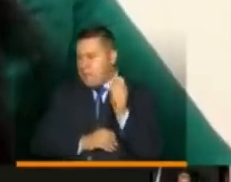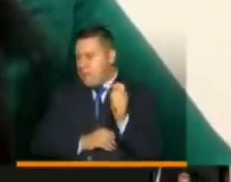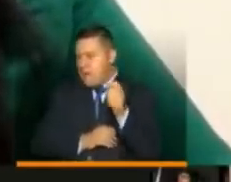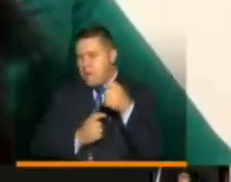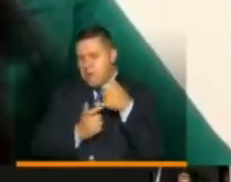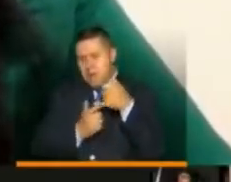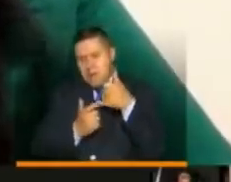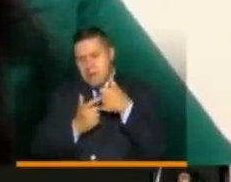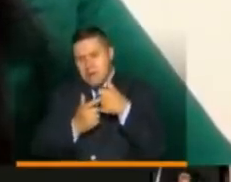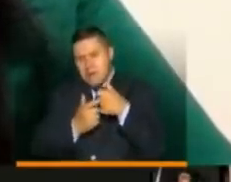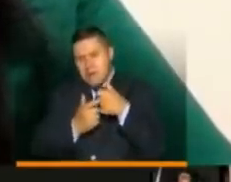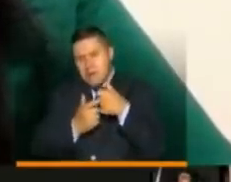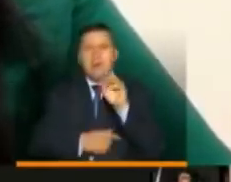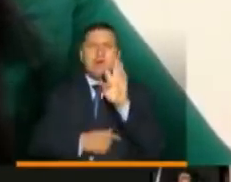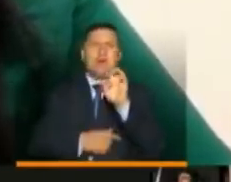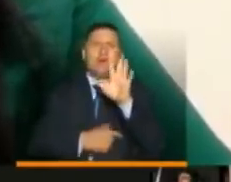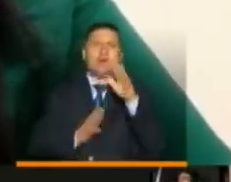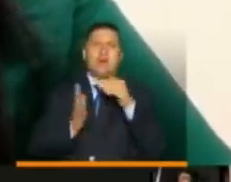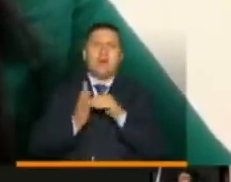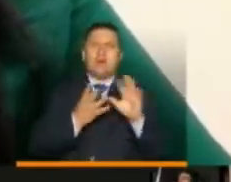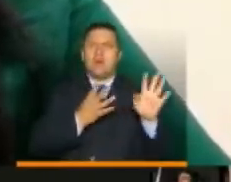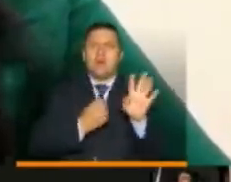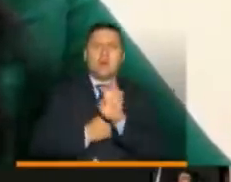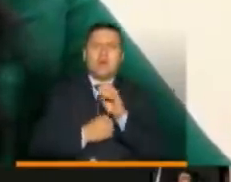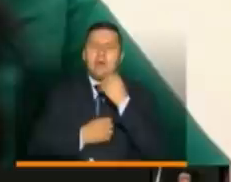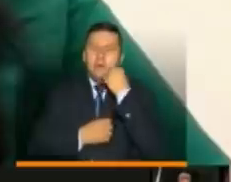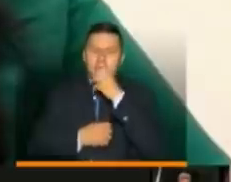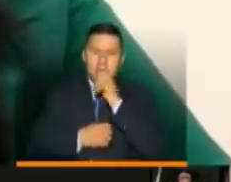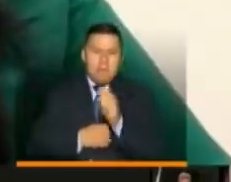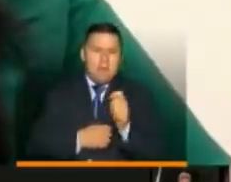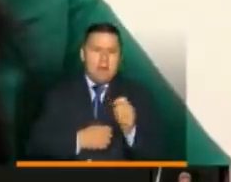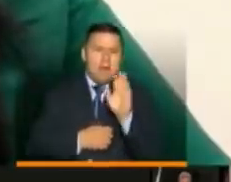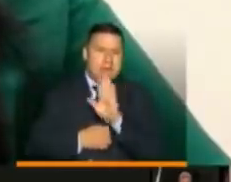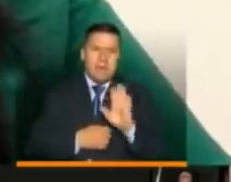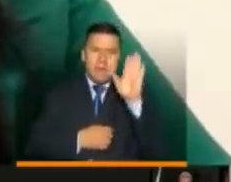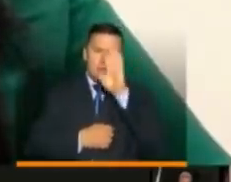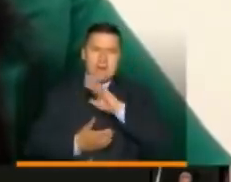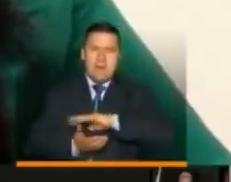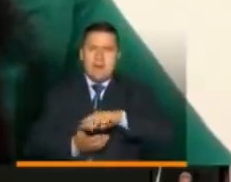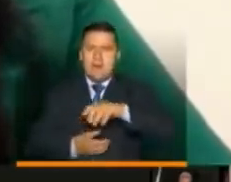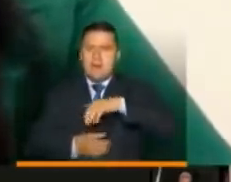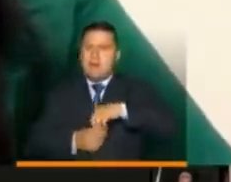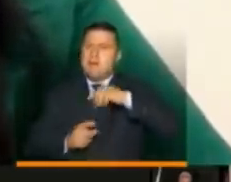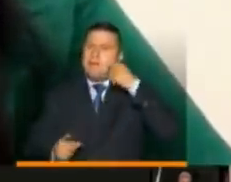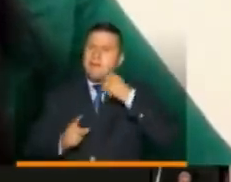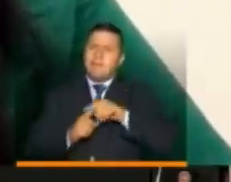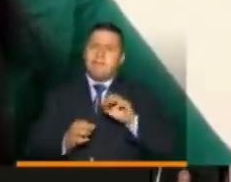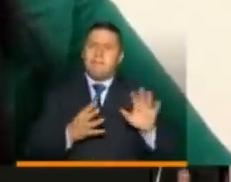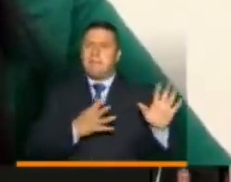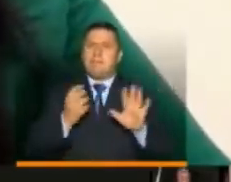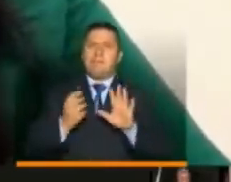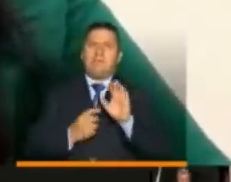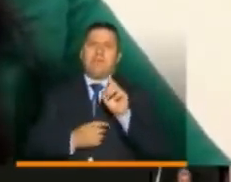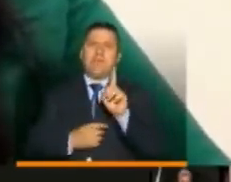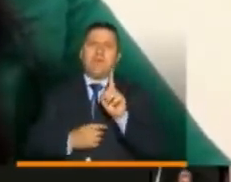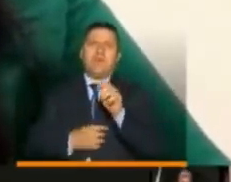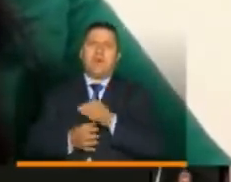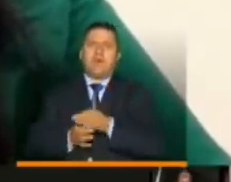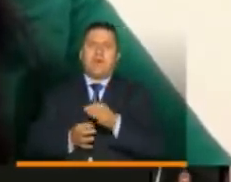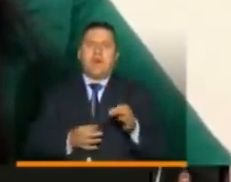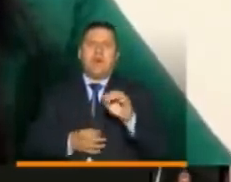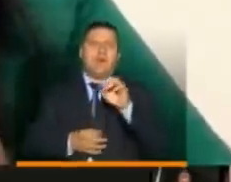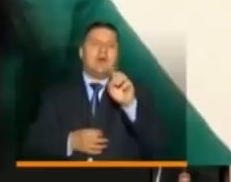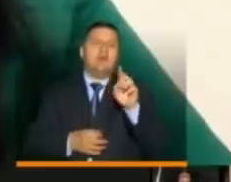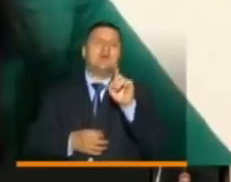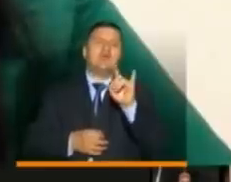Colombia. a 84 mil 400 adultos mayores en el departamento de Santander y a 901 en el municipio